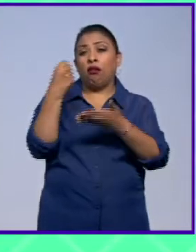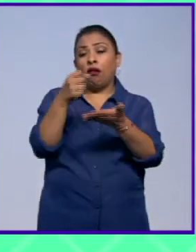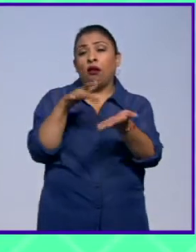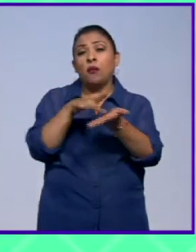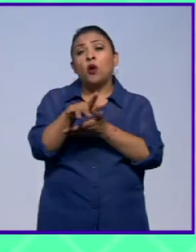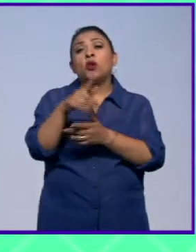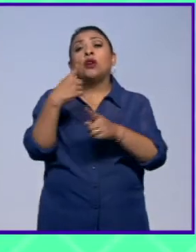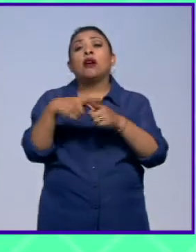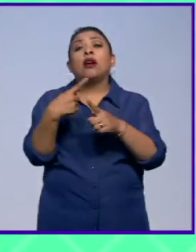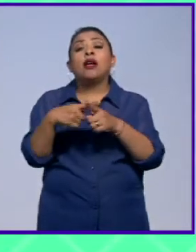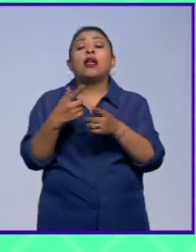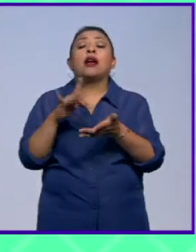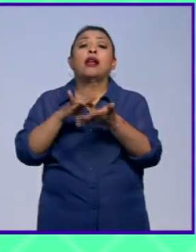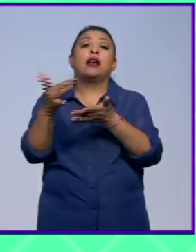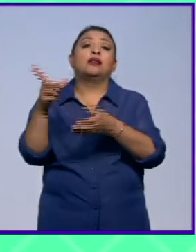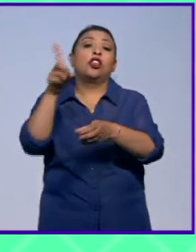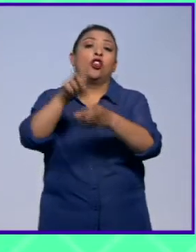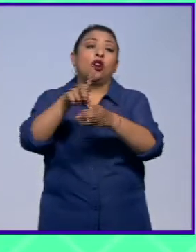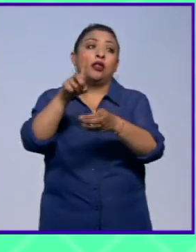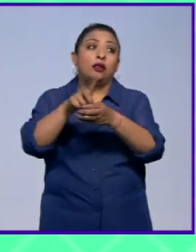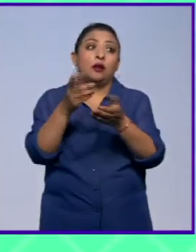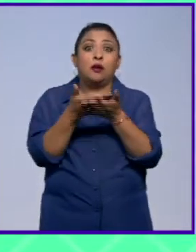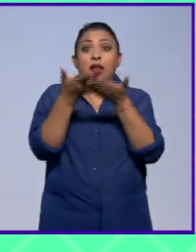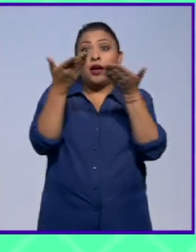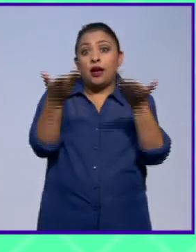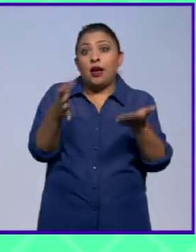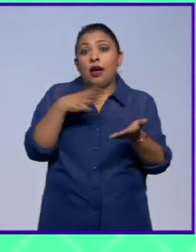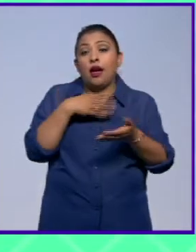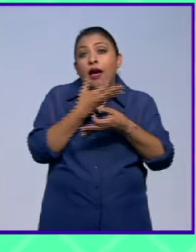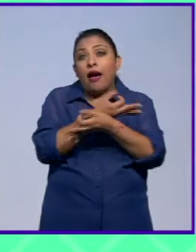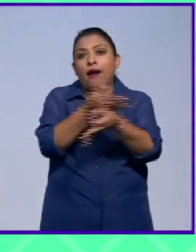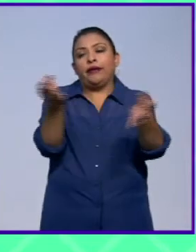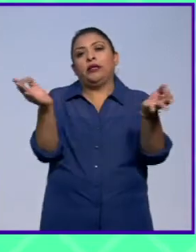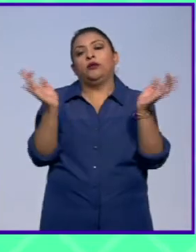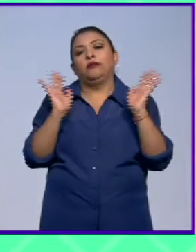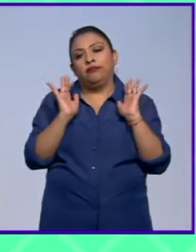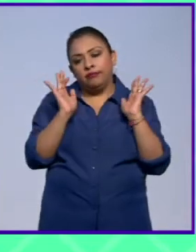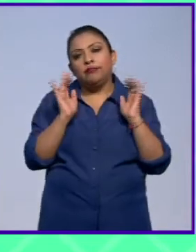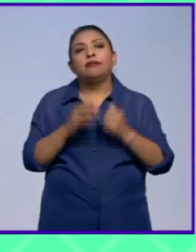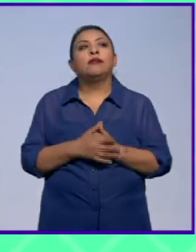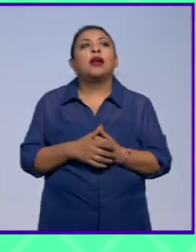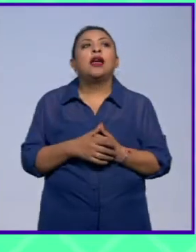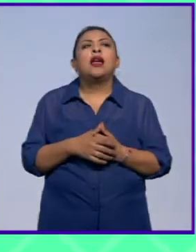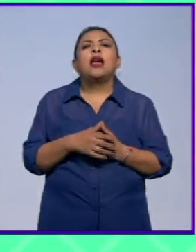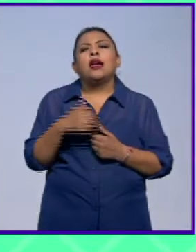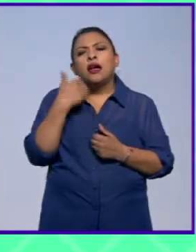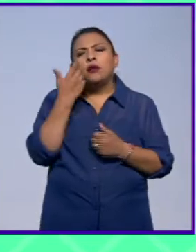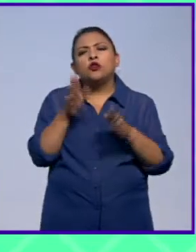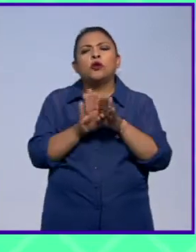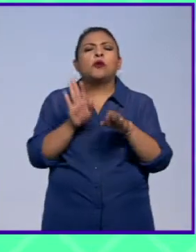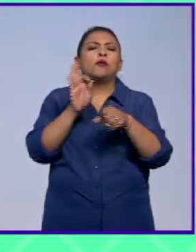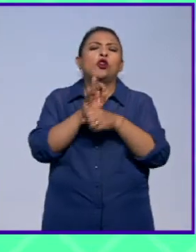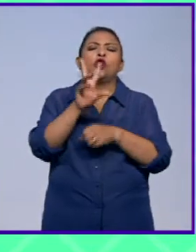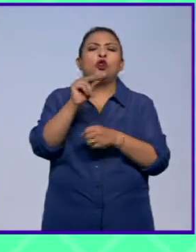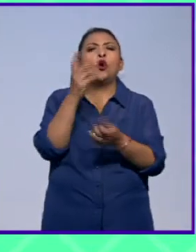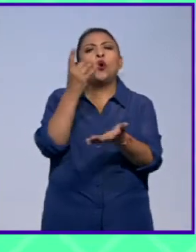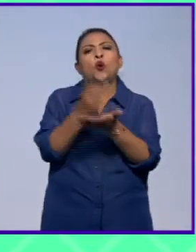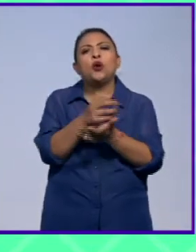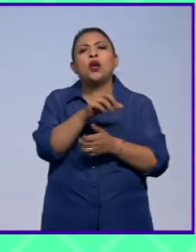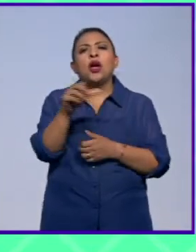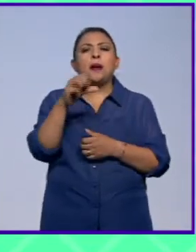gracias a donaciones y bueno ahora está este manifiesto haciendo también buscando reivindicar ya decíamos no solo